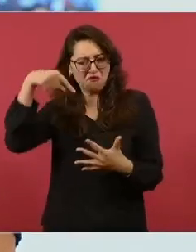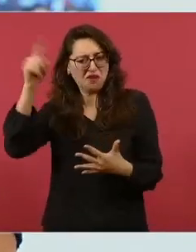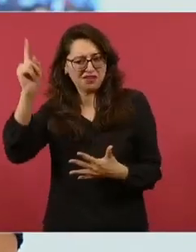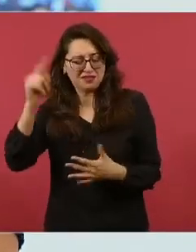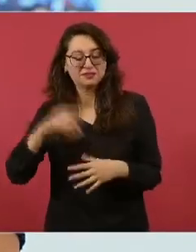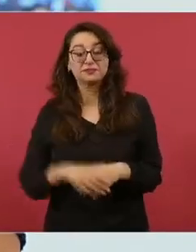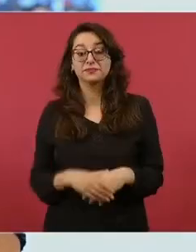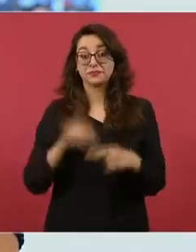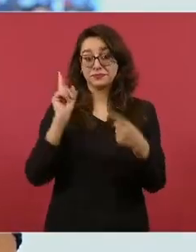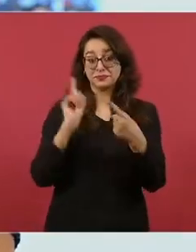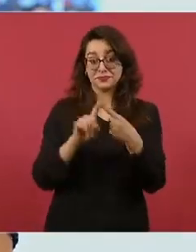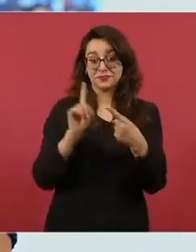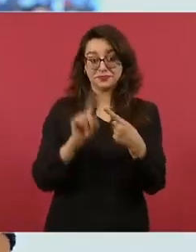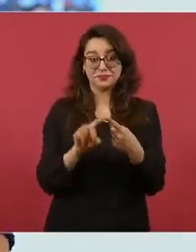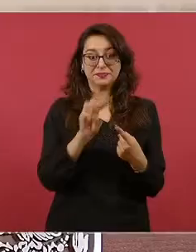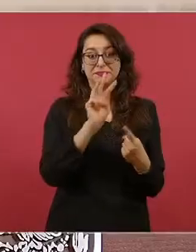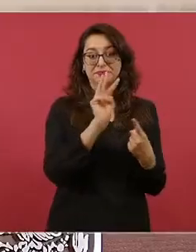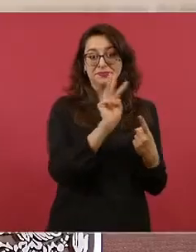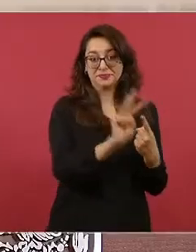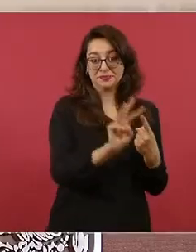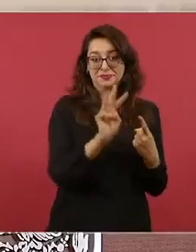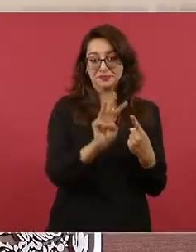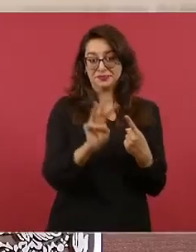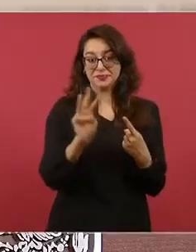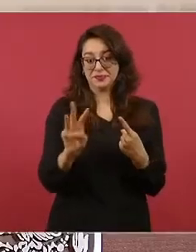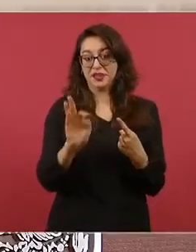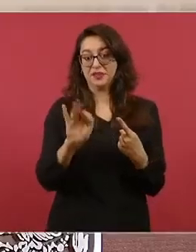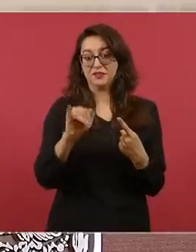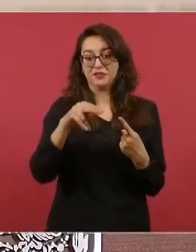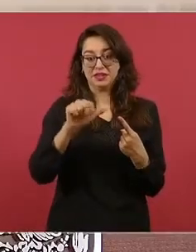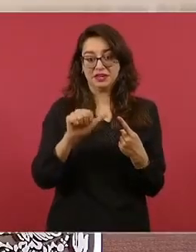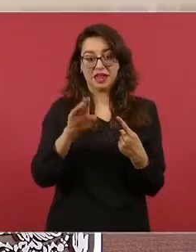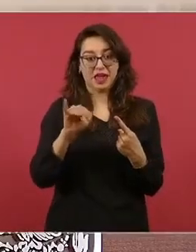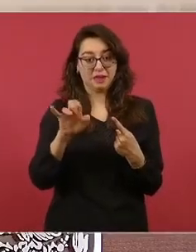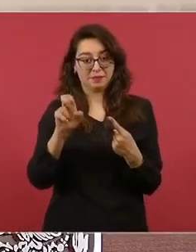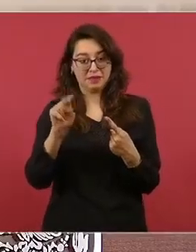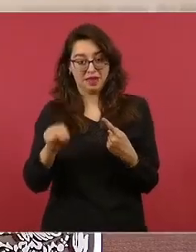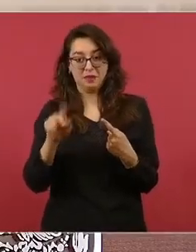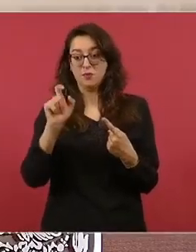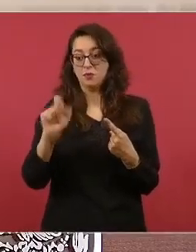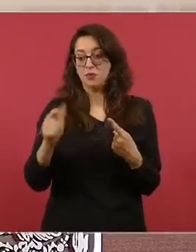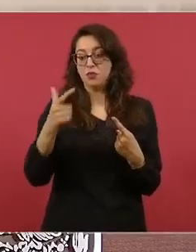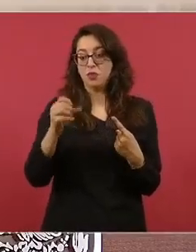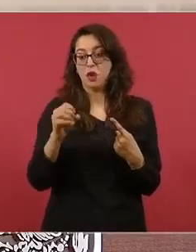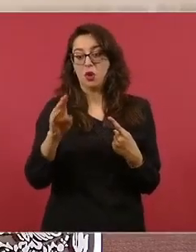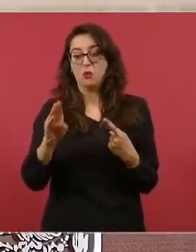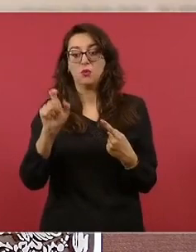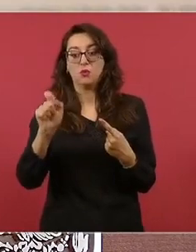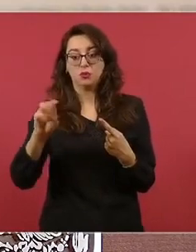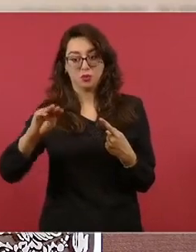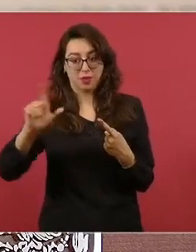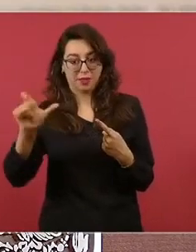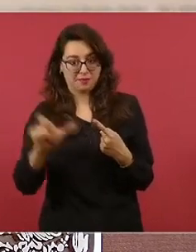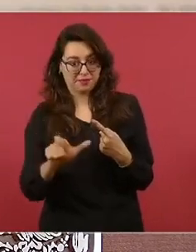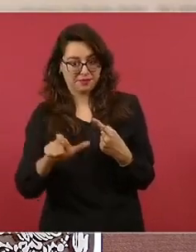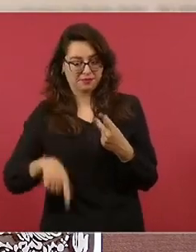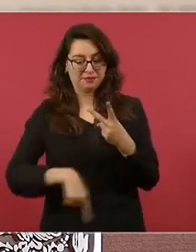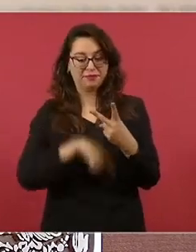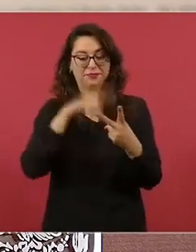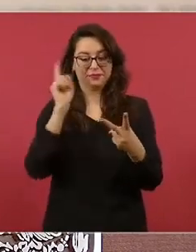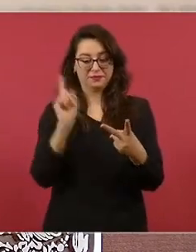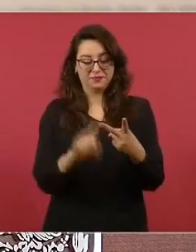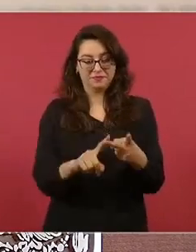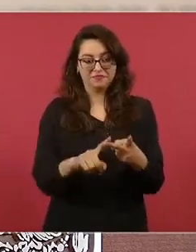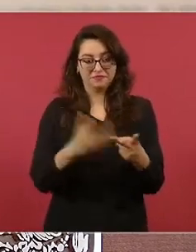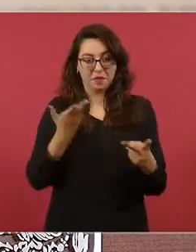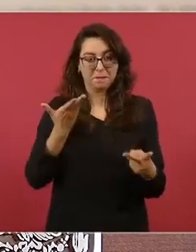entrar a nuestra página web finavien.gov.mx. Segundo, dar clic en